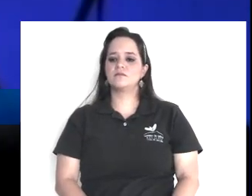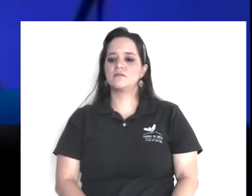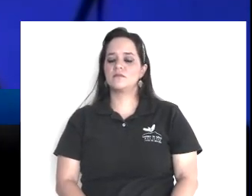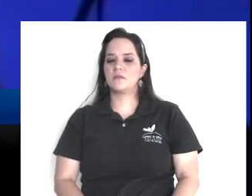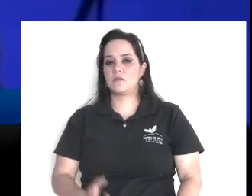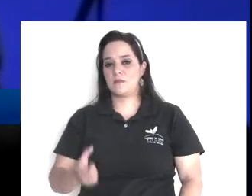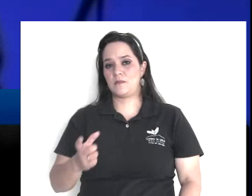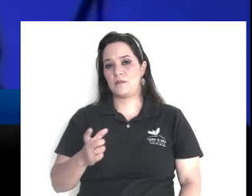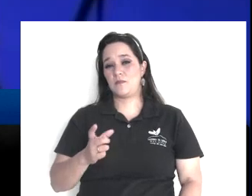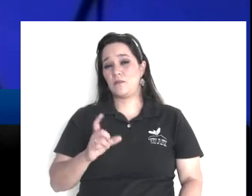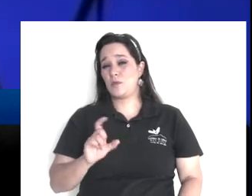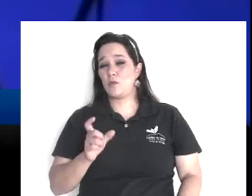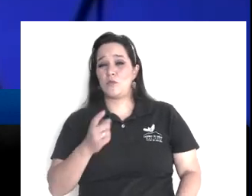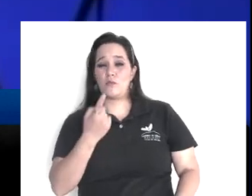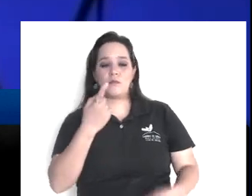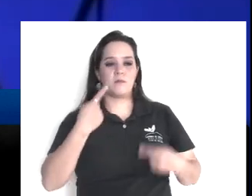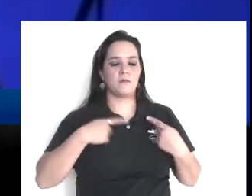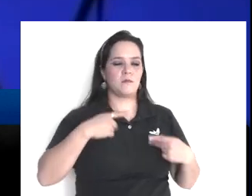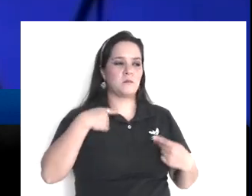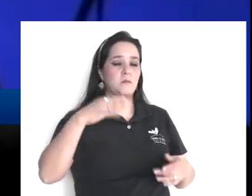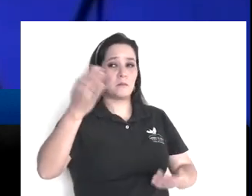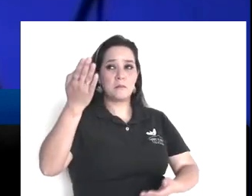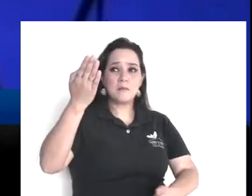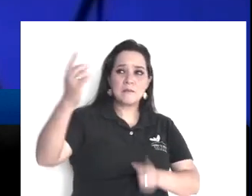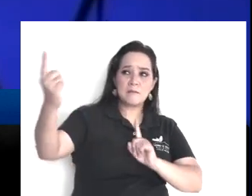con cualquier ofensa, cometida,